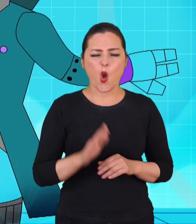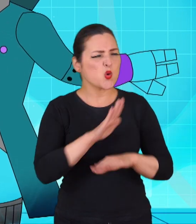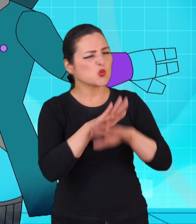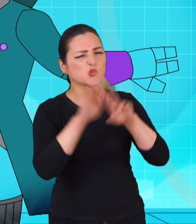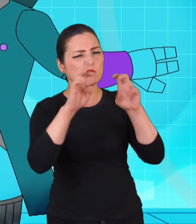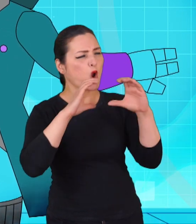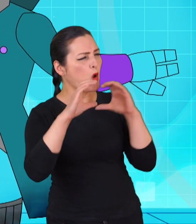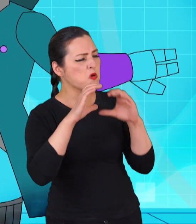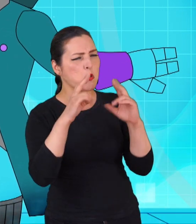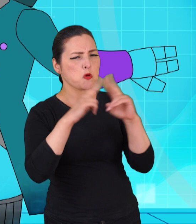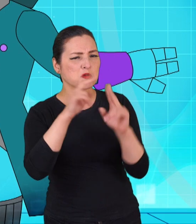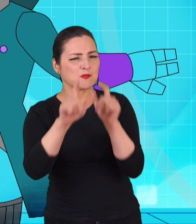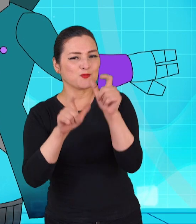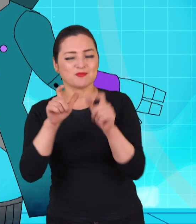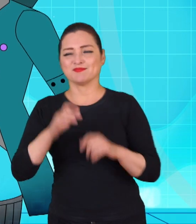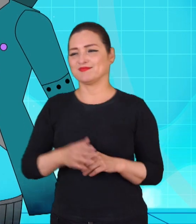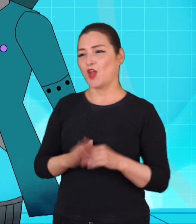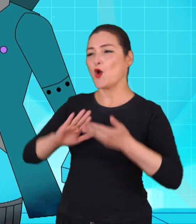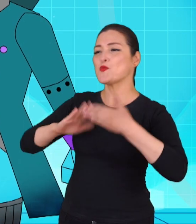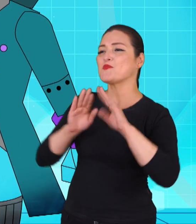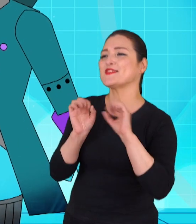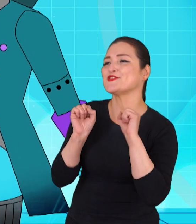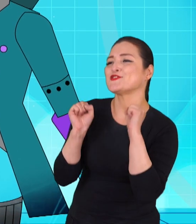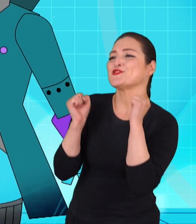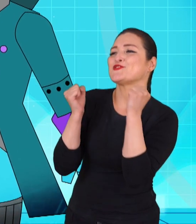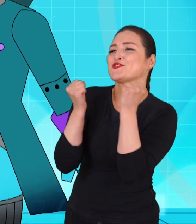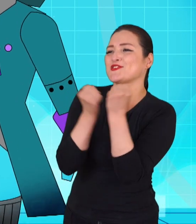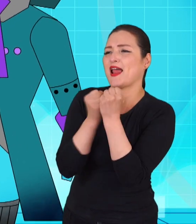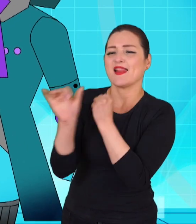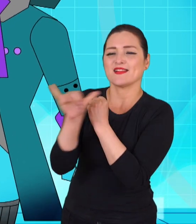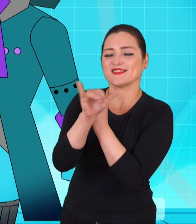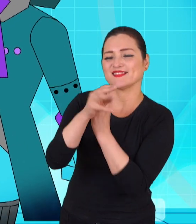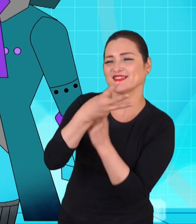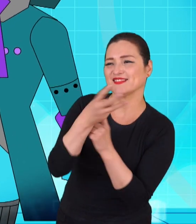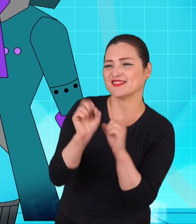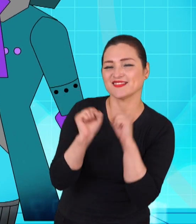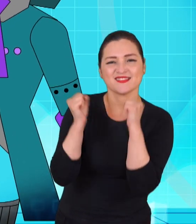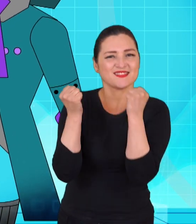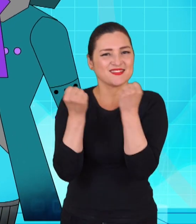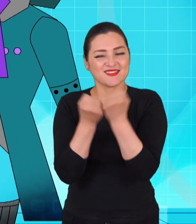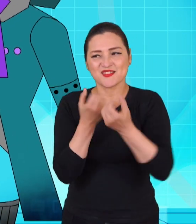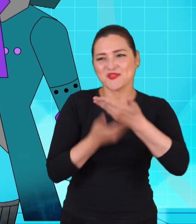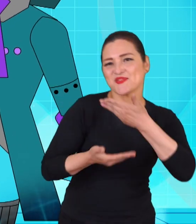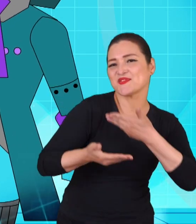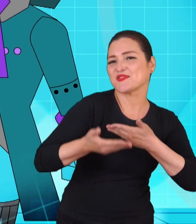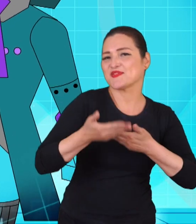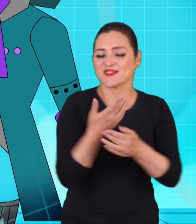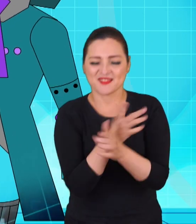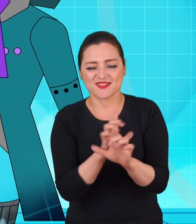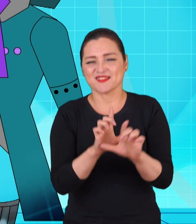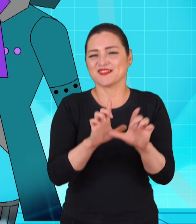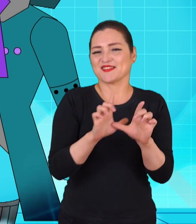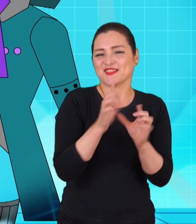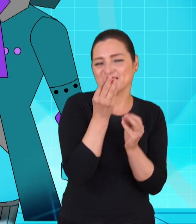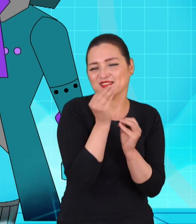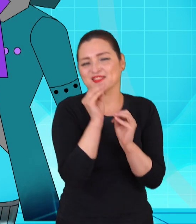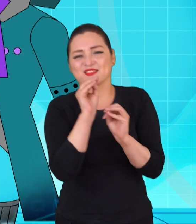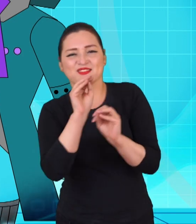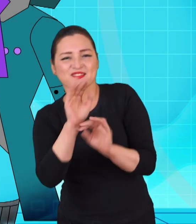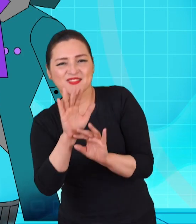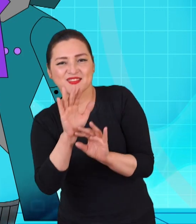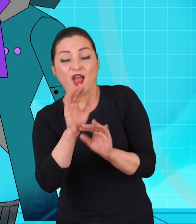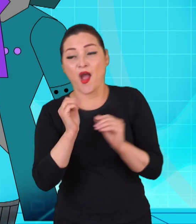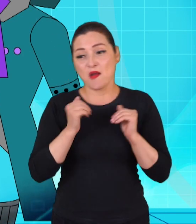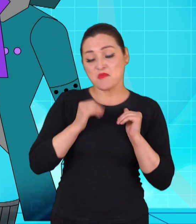Pues será una comunidad social, como las redes sociales. Puedes compartir libremente información y